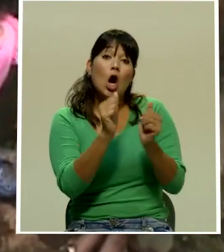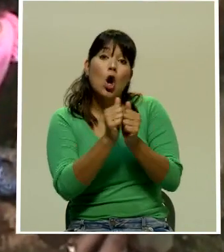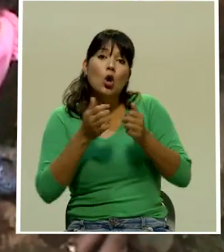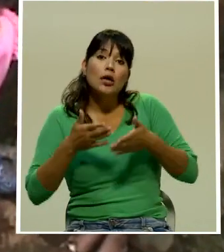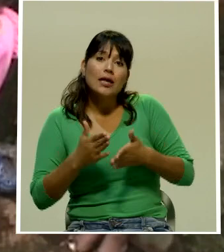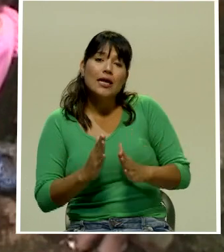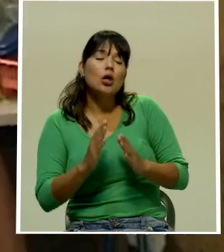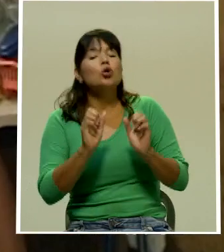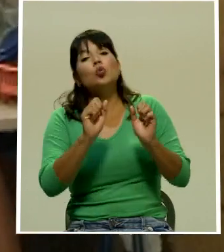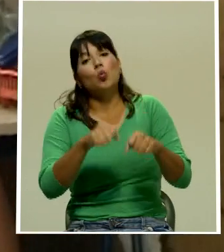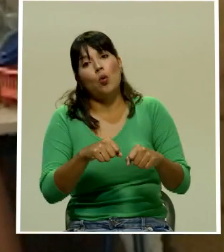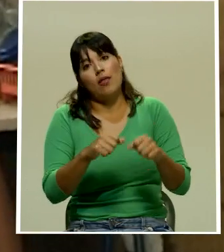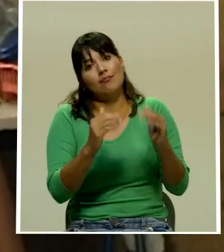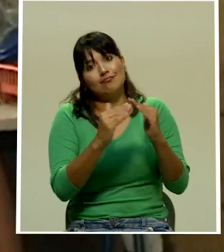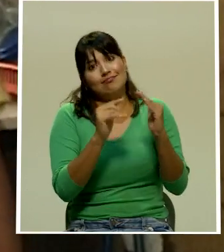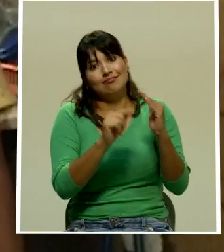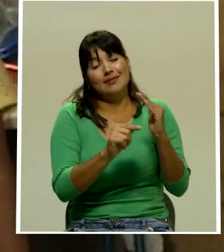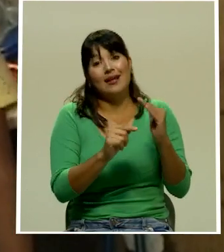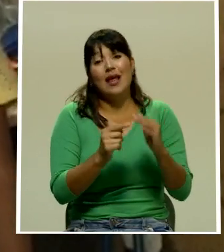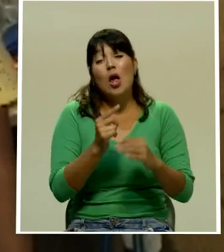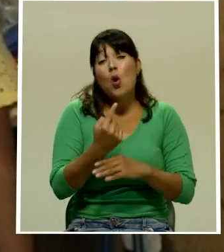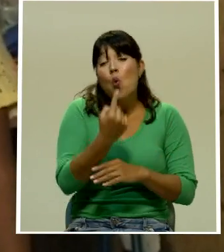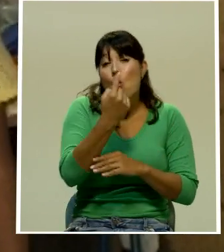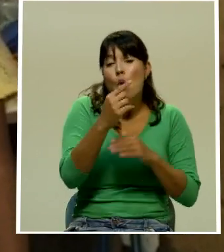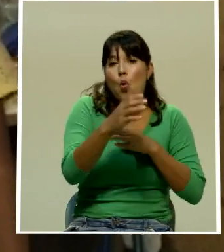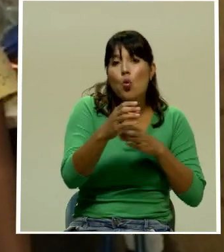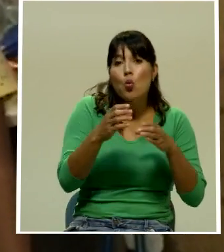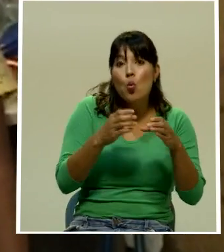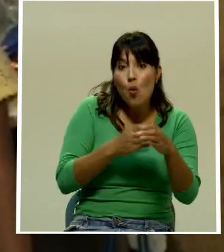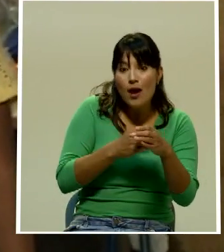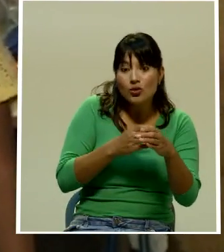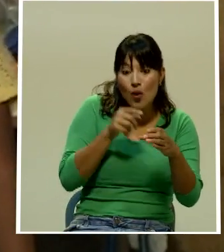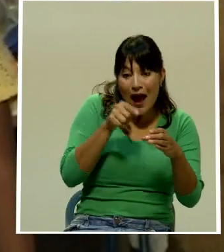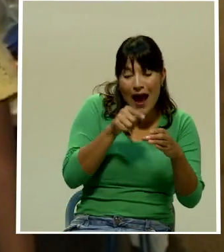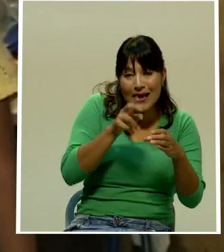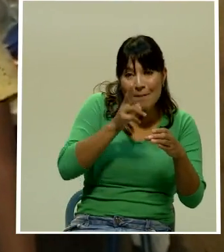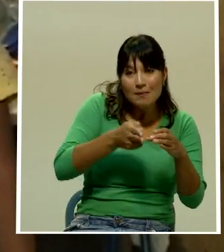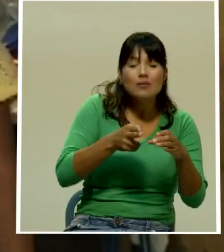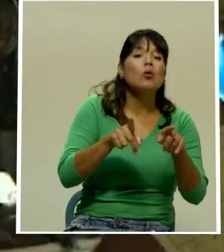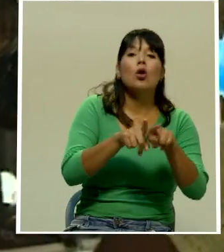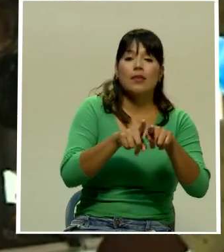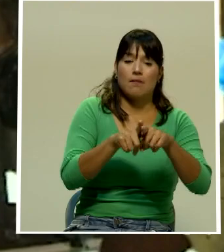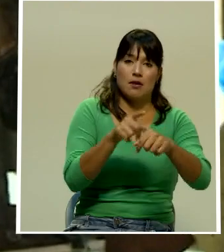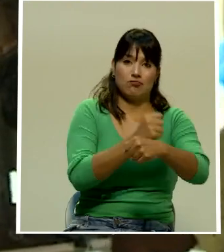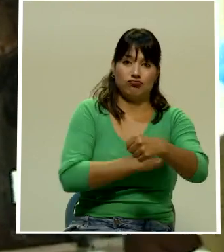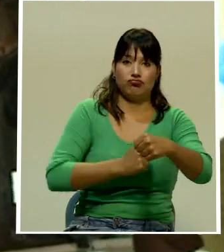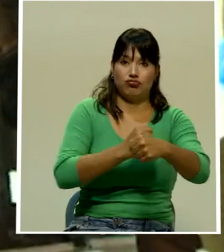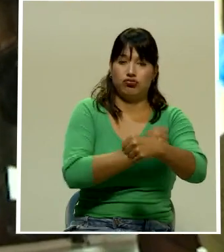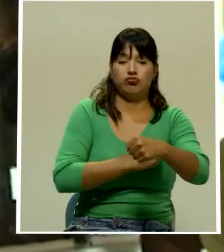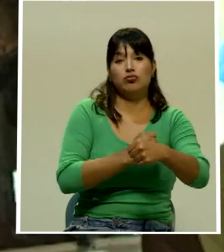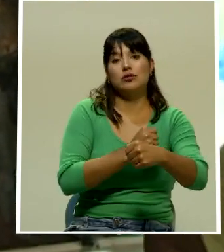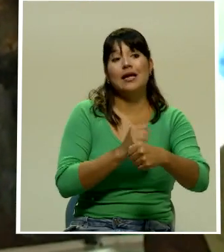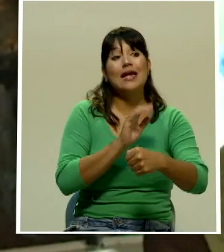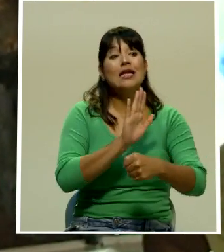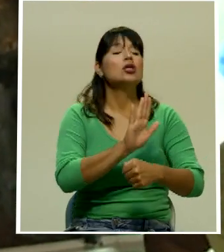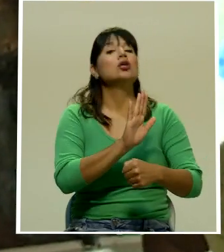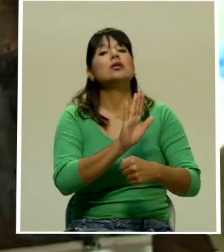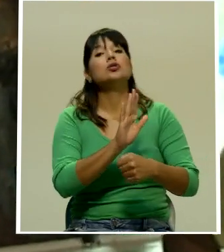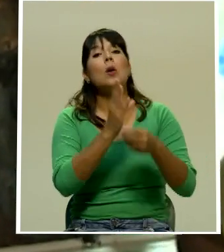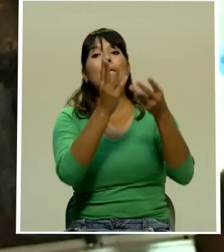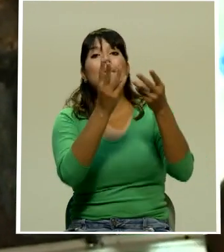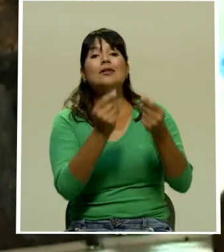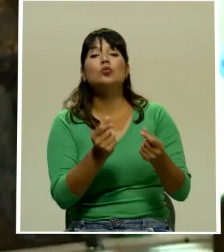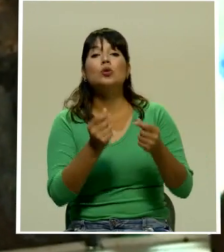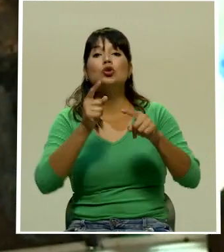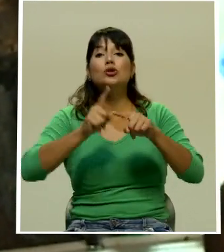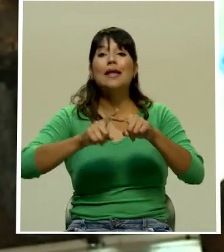es tan pequeño que incluso en un mismo cuarto ubicaron la cocina. El presupuesto de esta familia actualmente depende de la